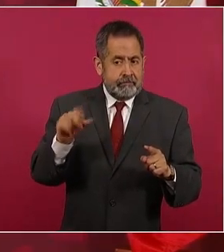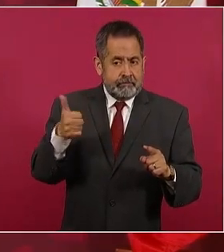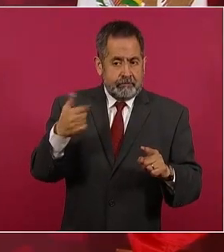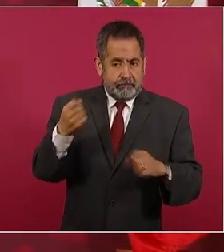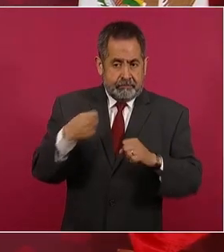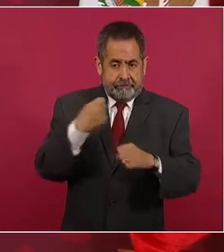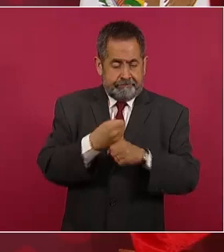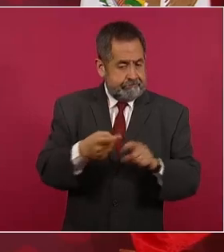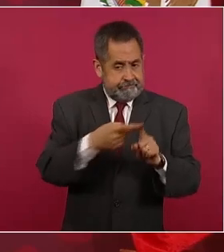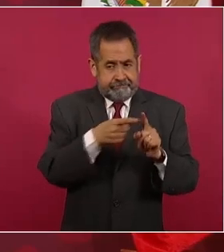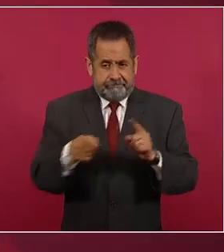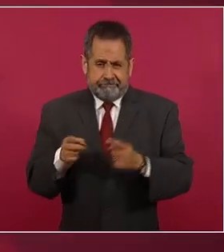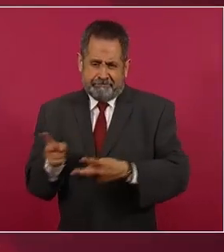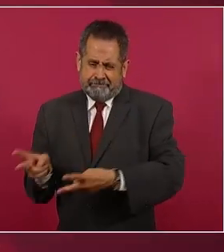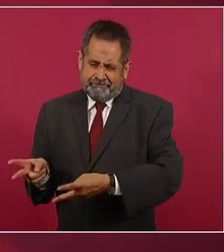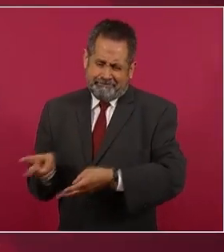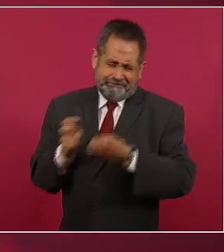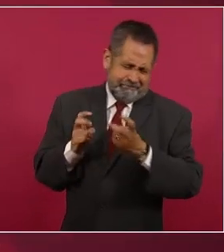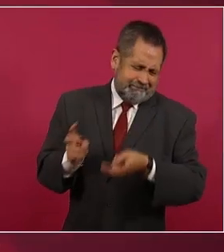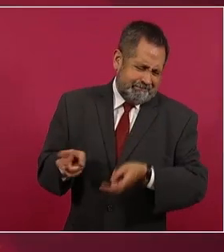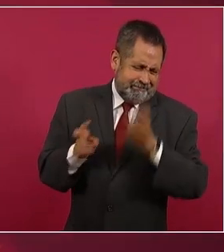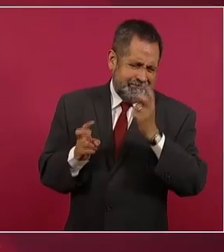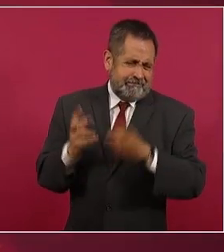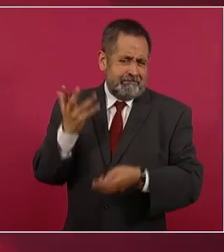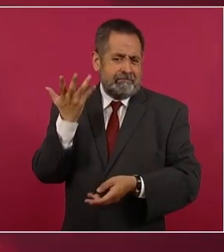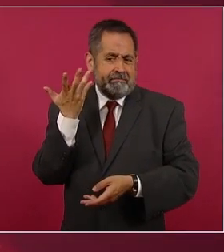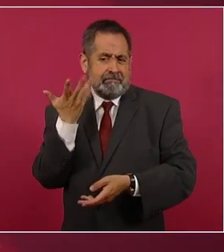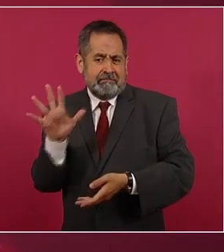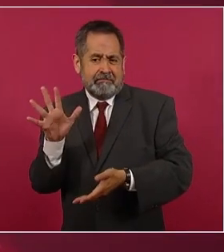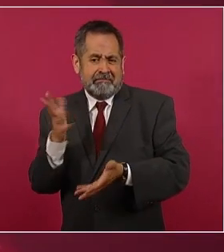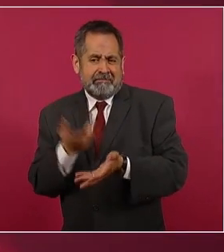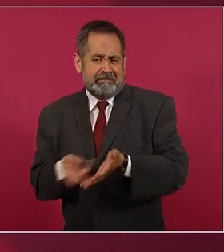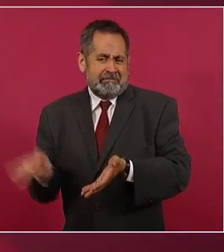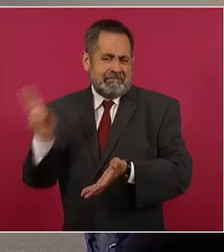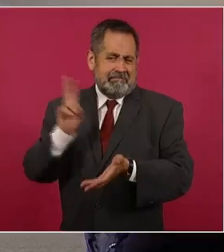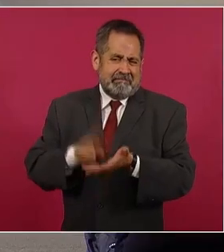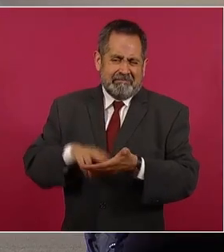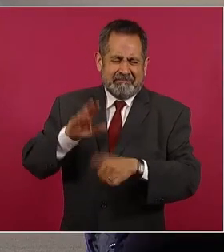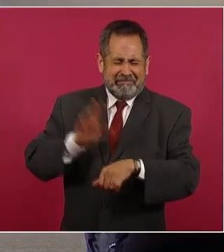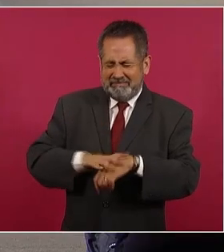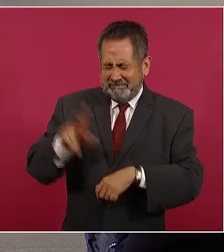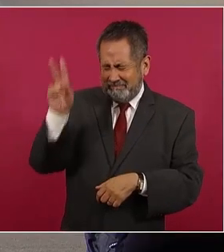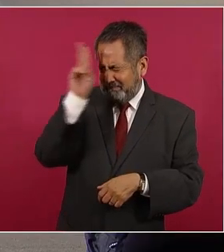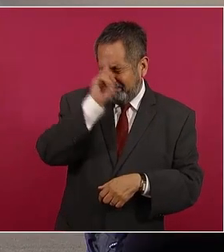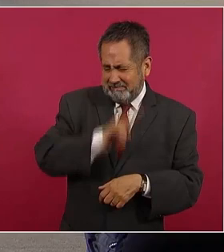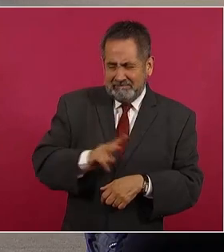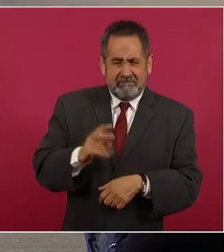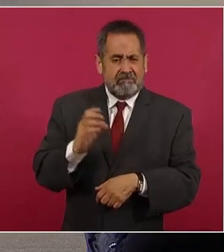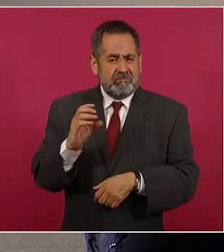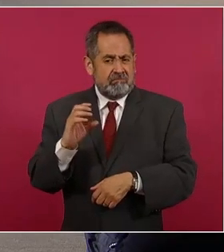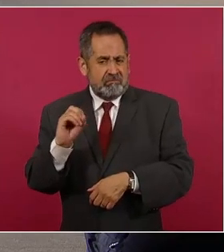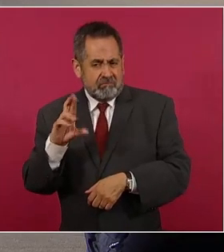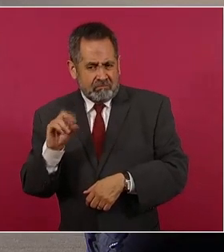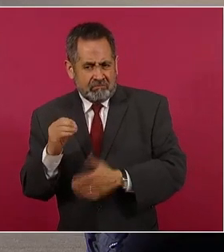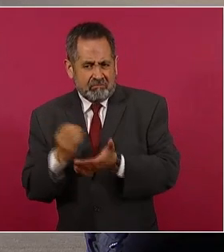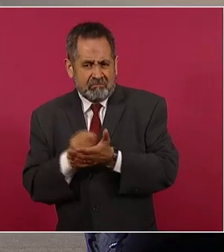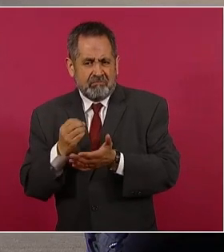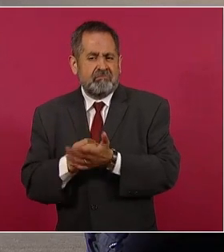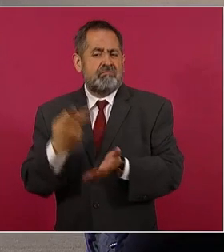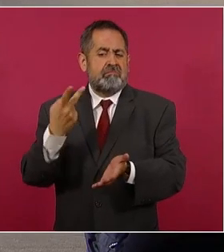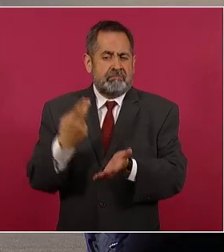10 veces más oro y plata que lo que se